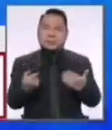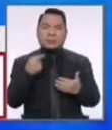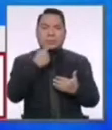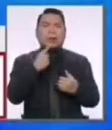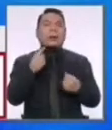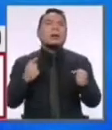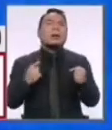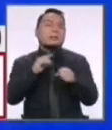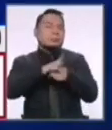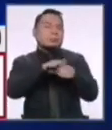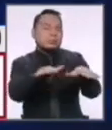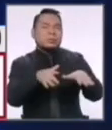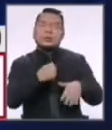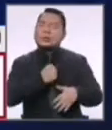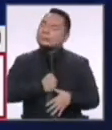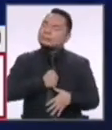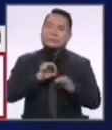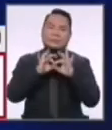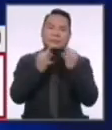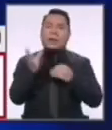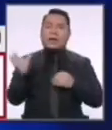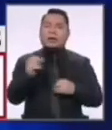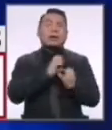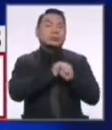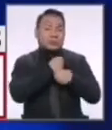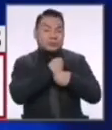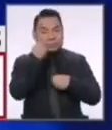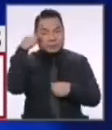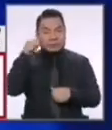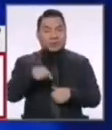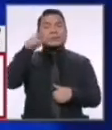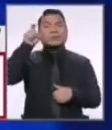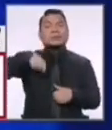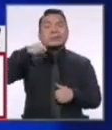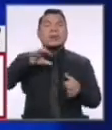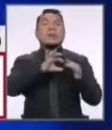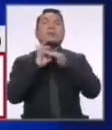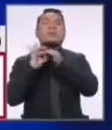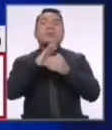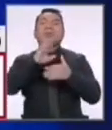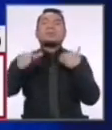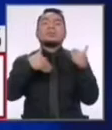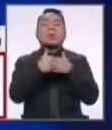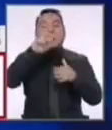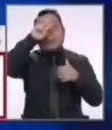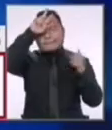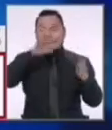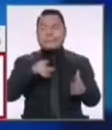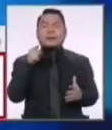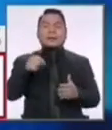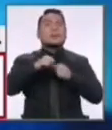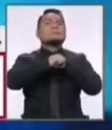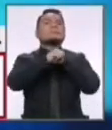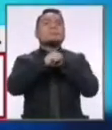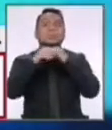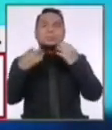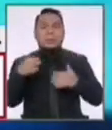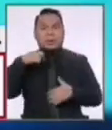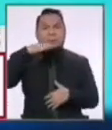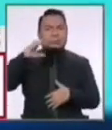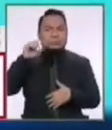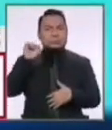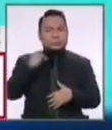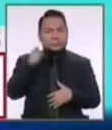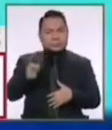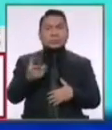a la pandemia. Mi solidaridad con las familias, todos hemos sufrido por ella. Y para eso necesitamos unirnos todos los peruanos. Una gran campaña de unidad nacional en donde el